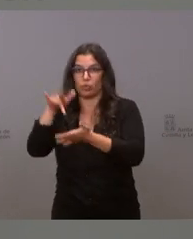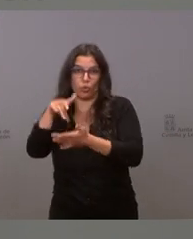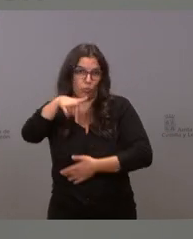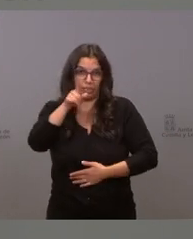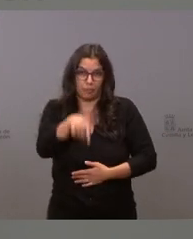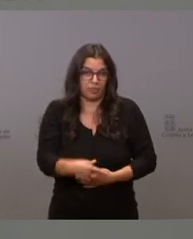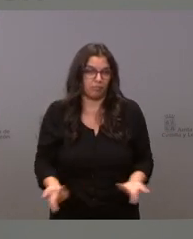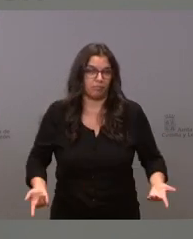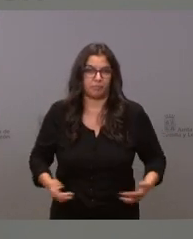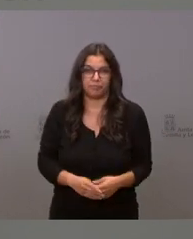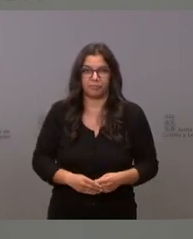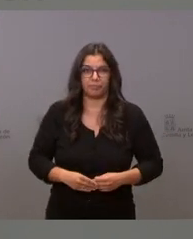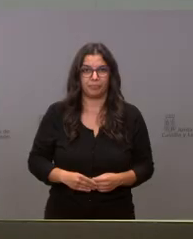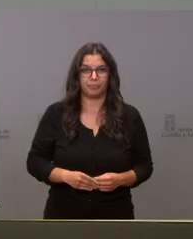países